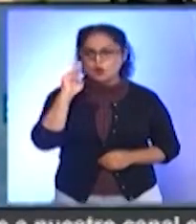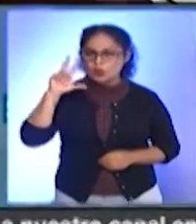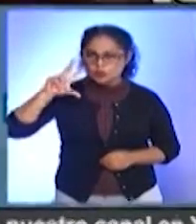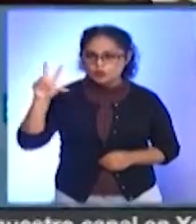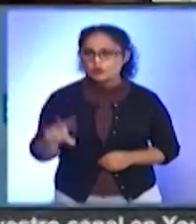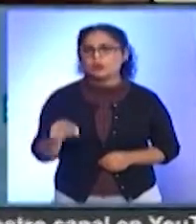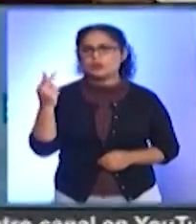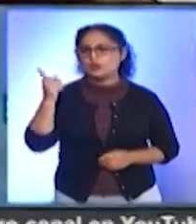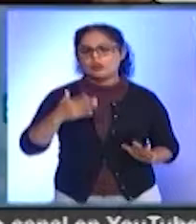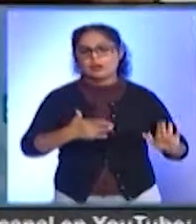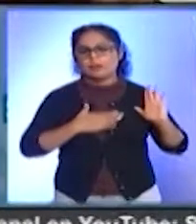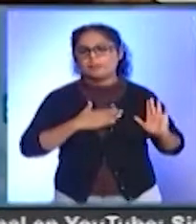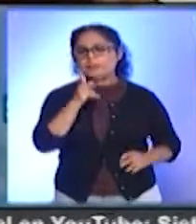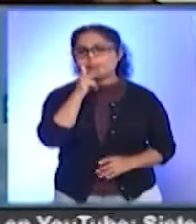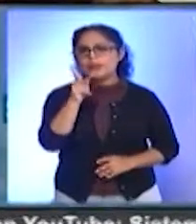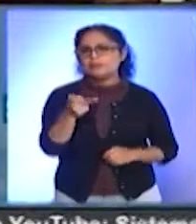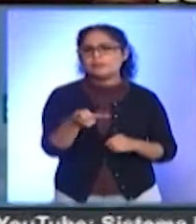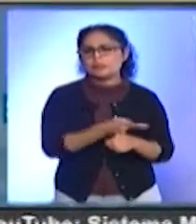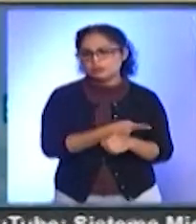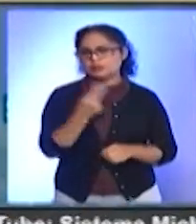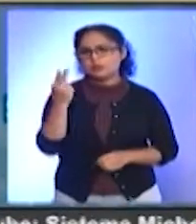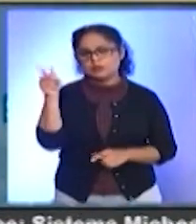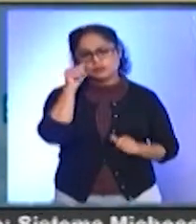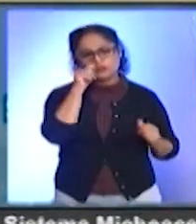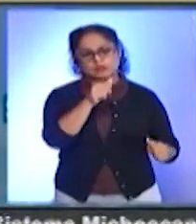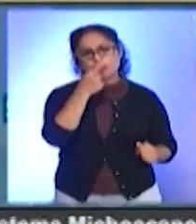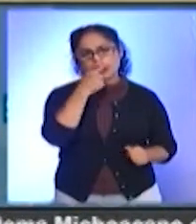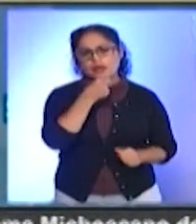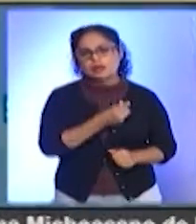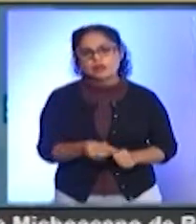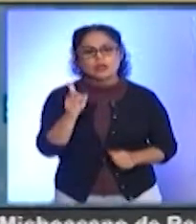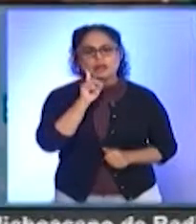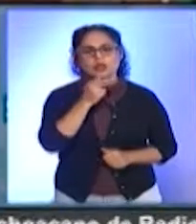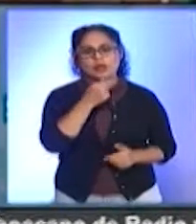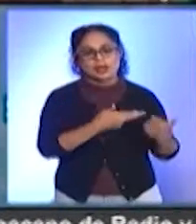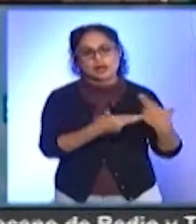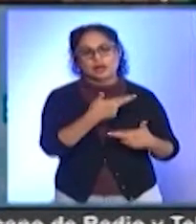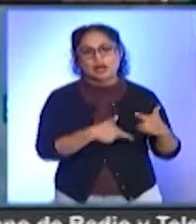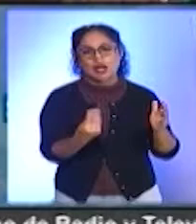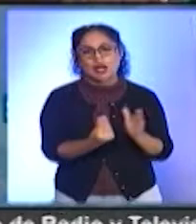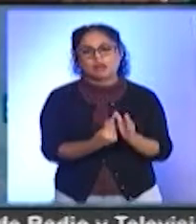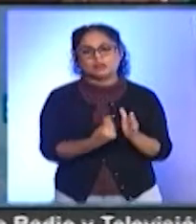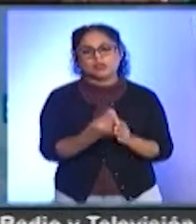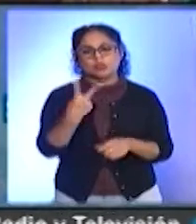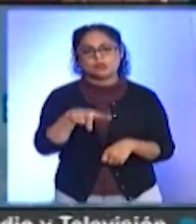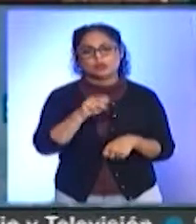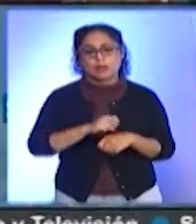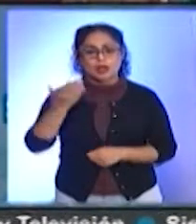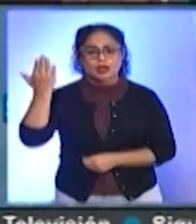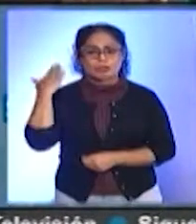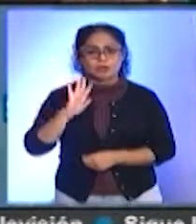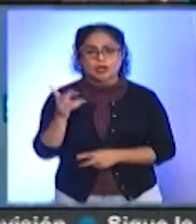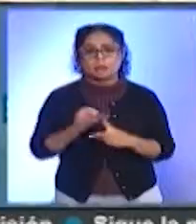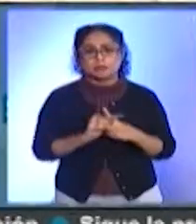compromisos que hizo con los maestros para que niñas y niños regresen a clases. Señaló que desde hace dos semanas inició el ciclo escolar en todo